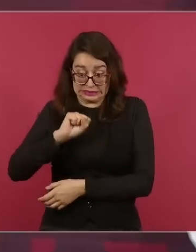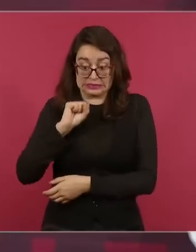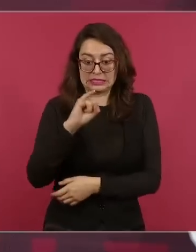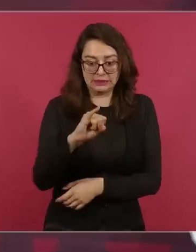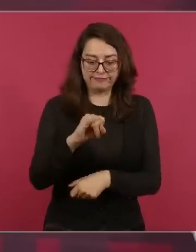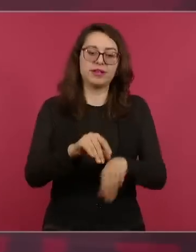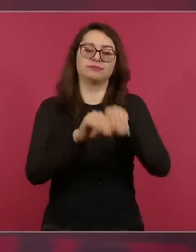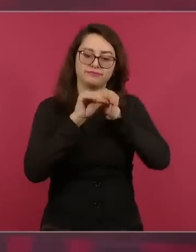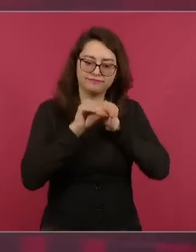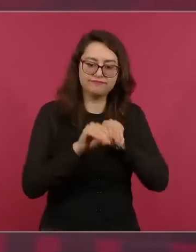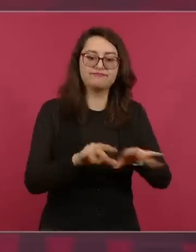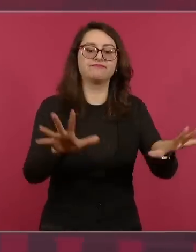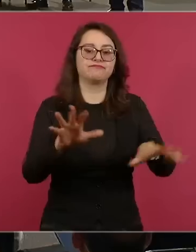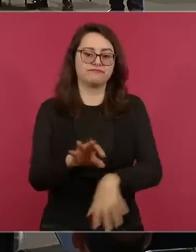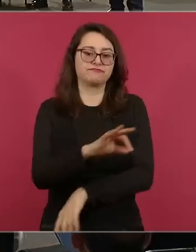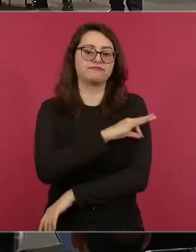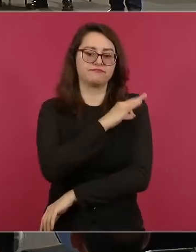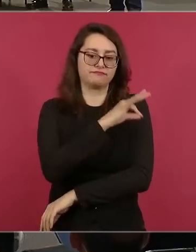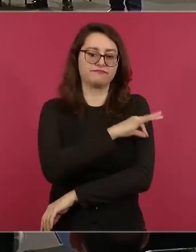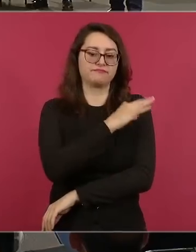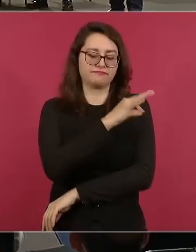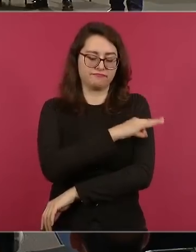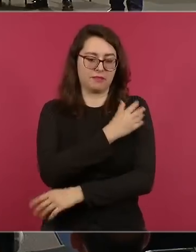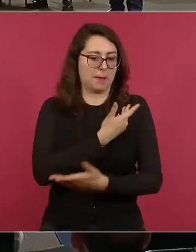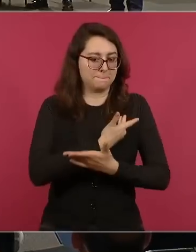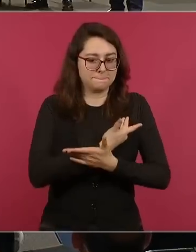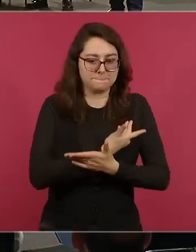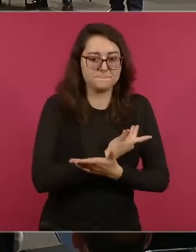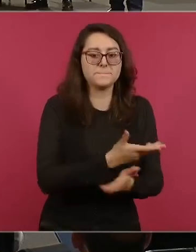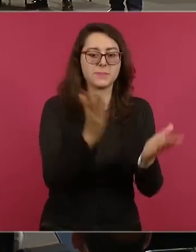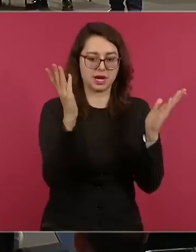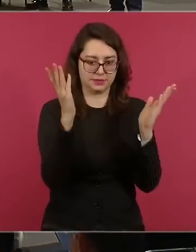vacunas para